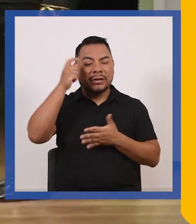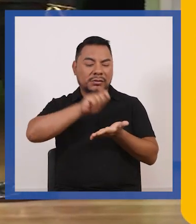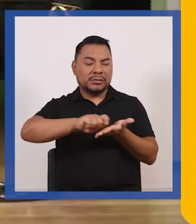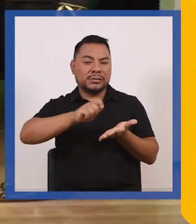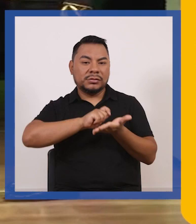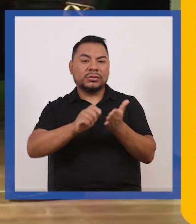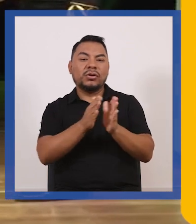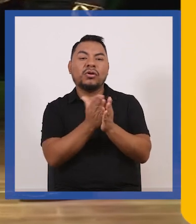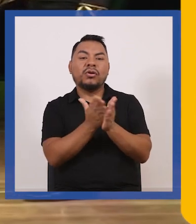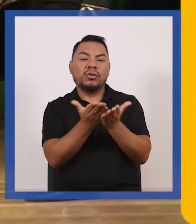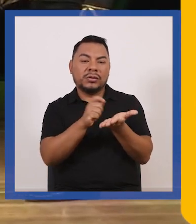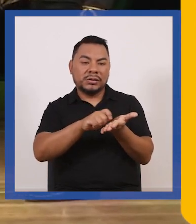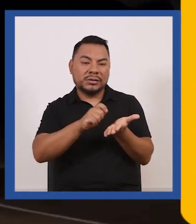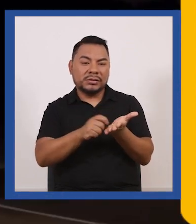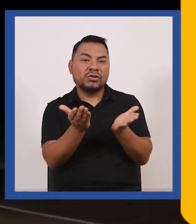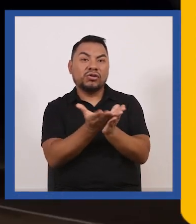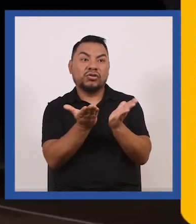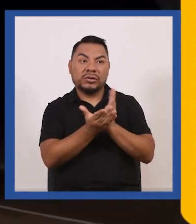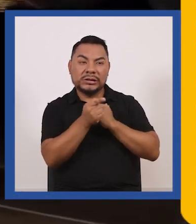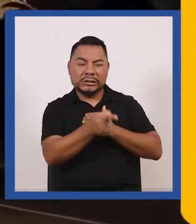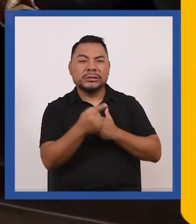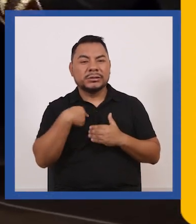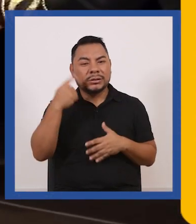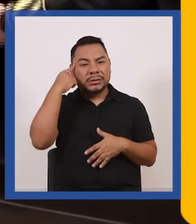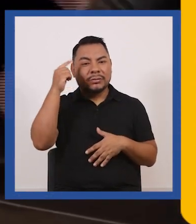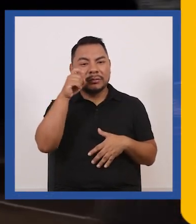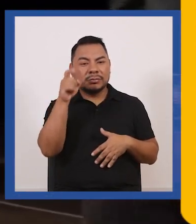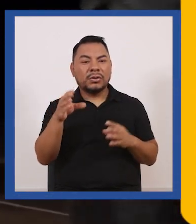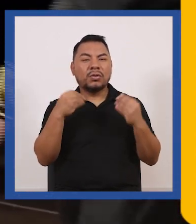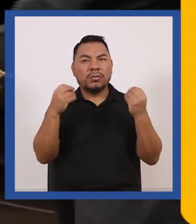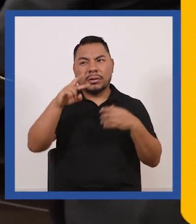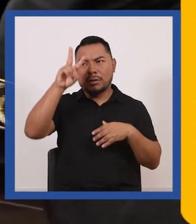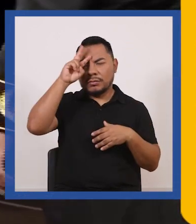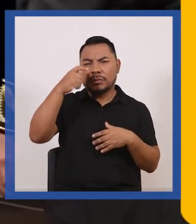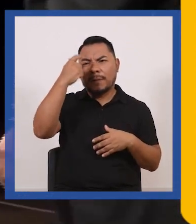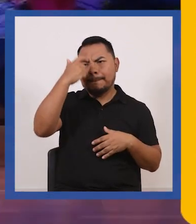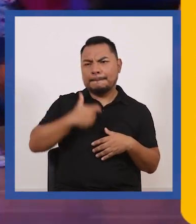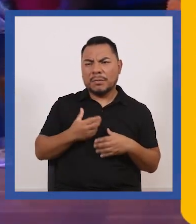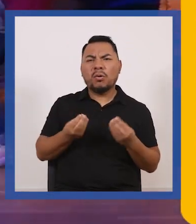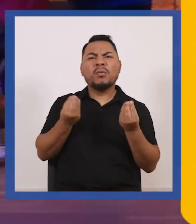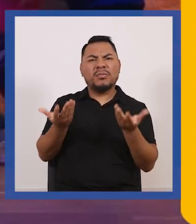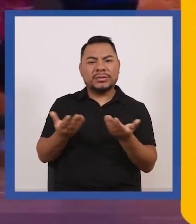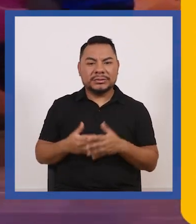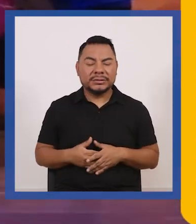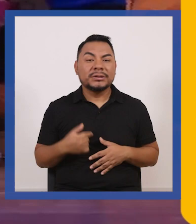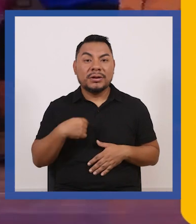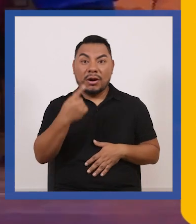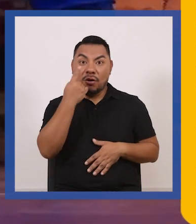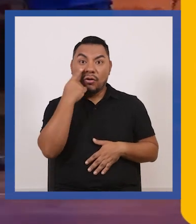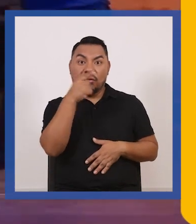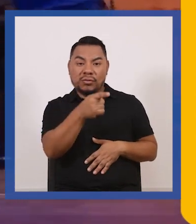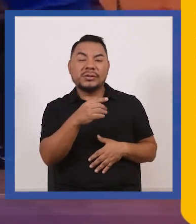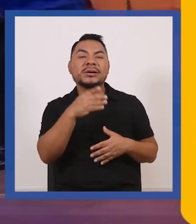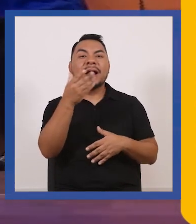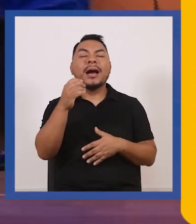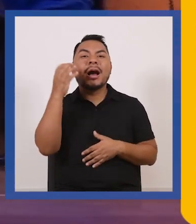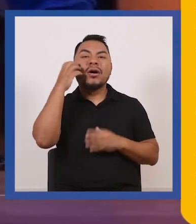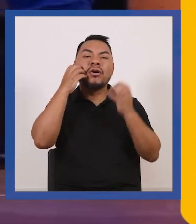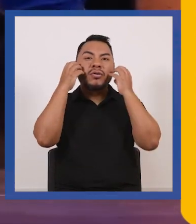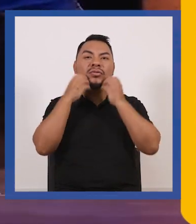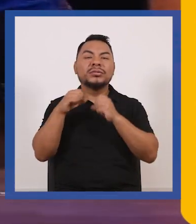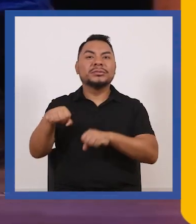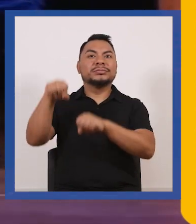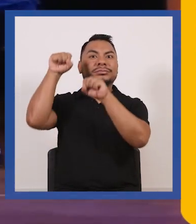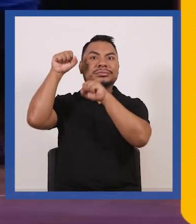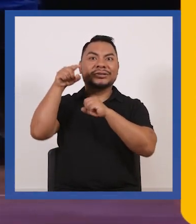tarea de colegio se pregunta ¿cómo sería la patria si fuera una persona? y conoce mágicamente a don José de San